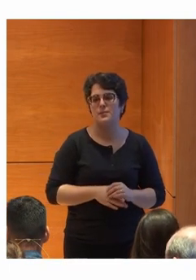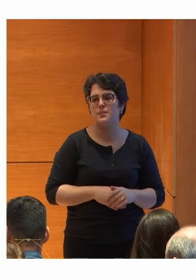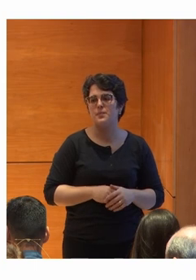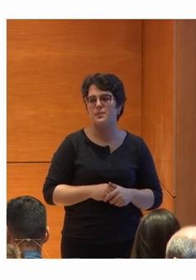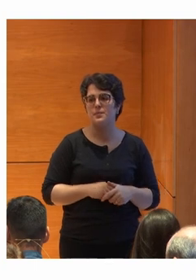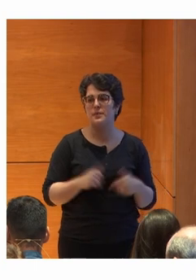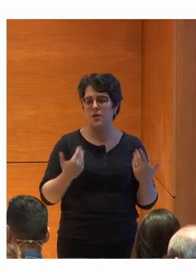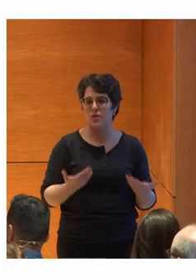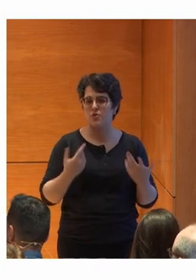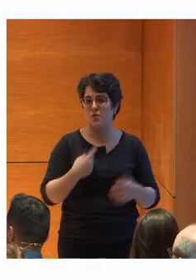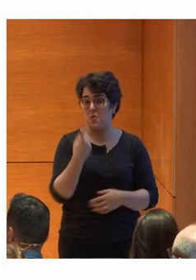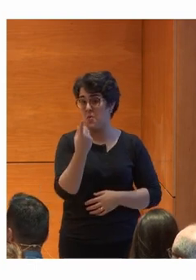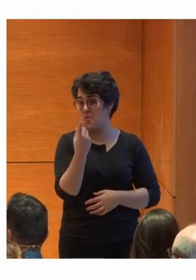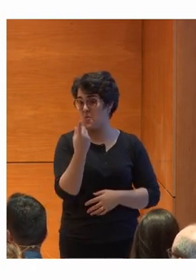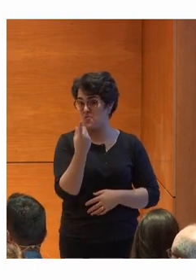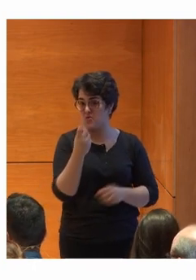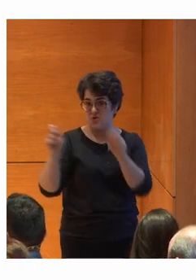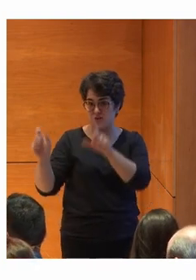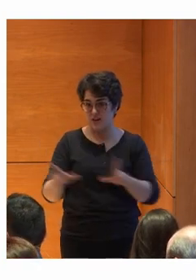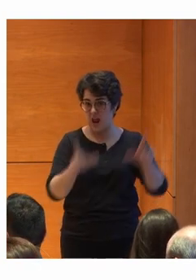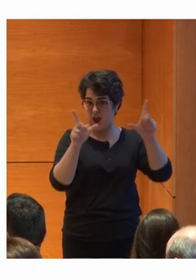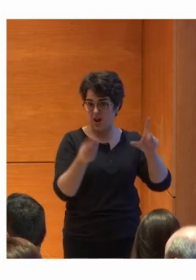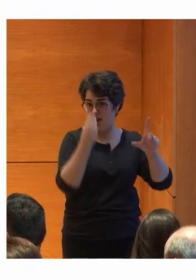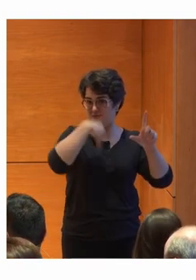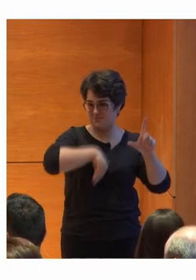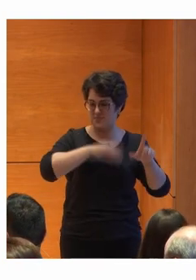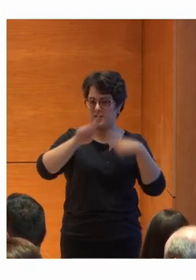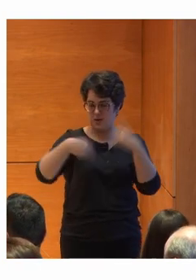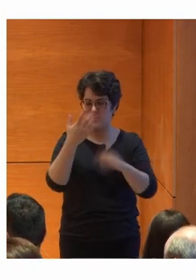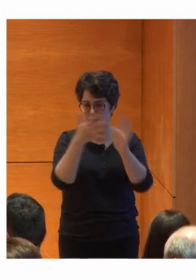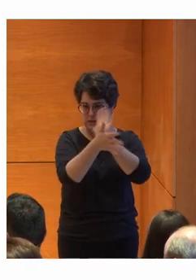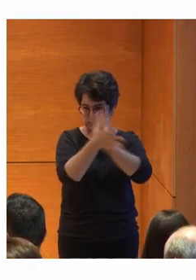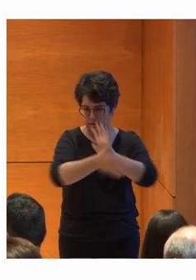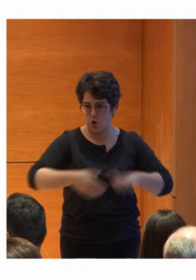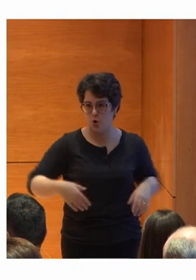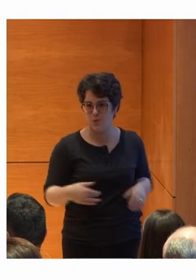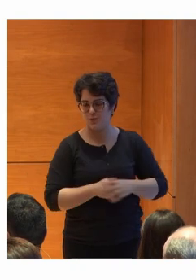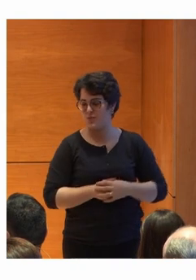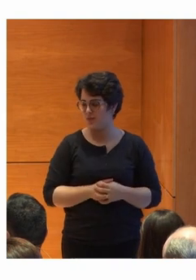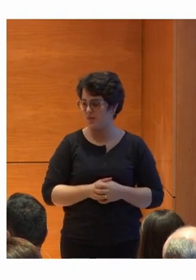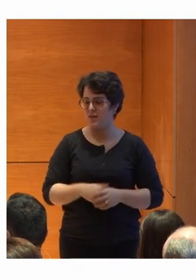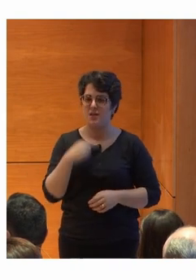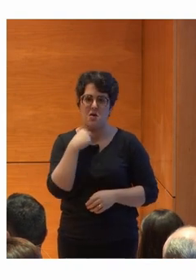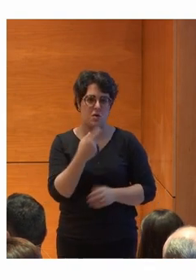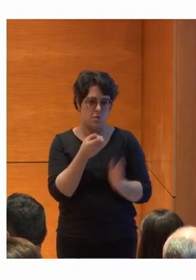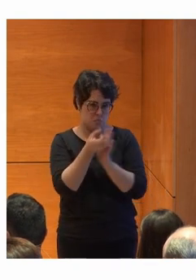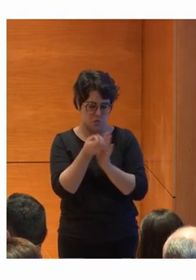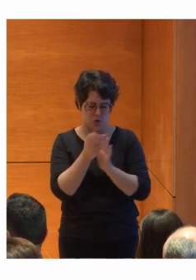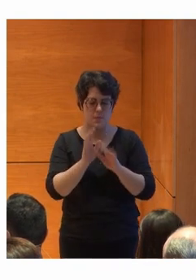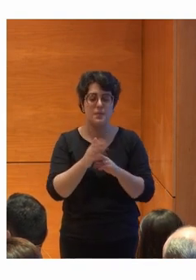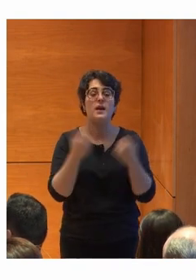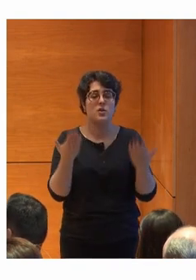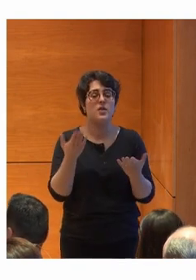Creo que nos hemos saltado una slide. Bueno, lo explico yo de viva voz. Lo que hace la